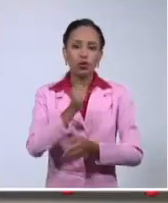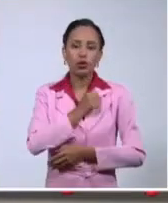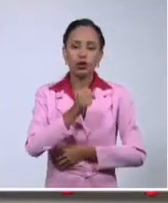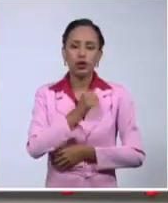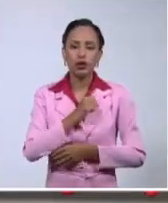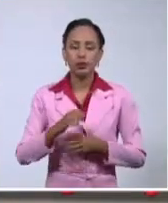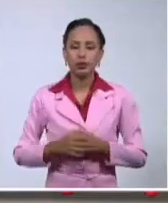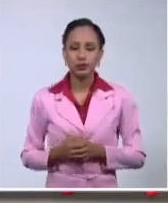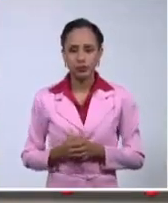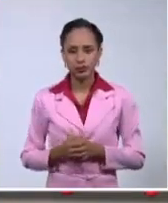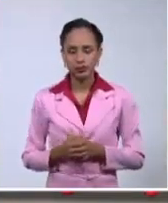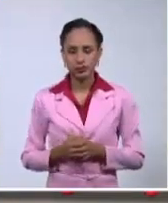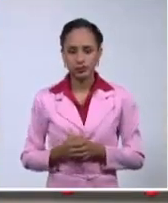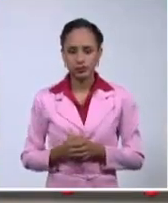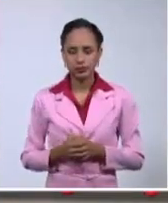construyendo eso, es importante.